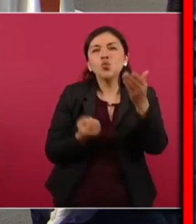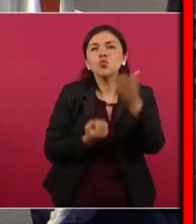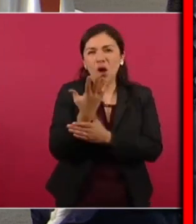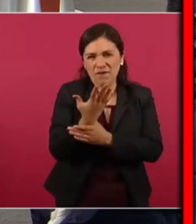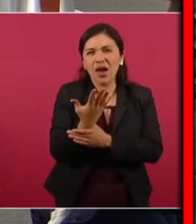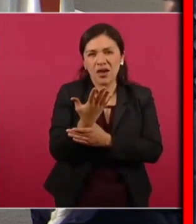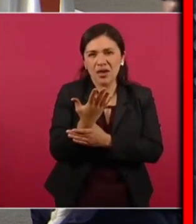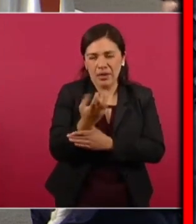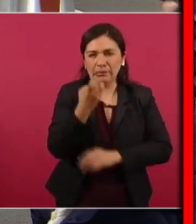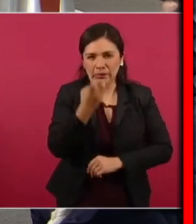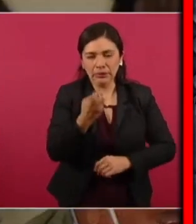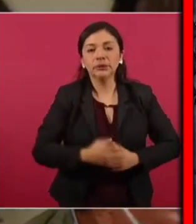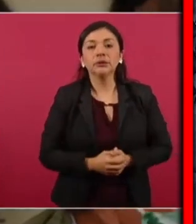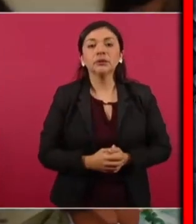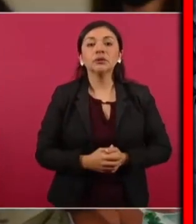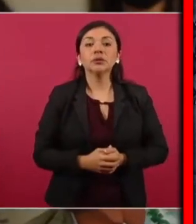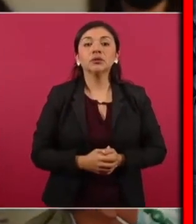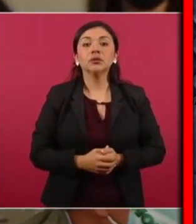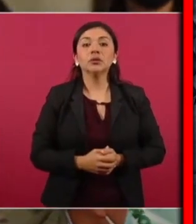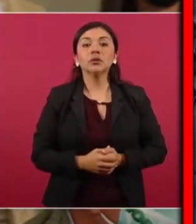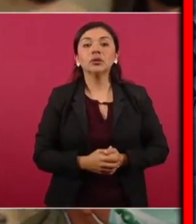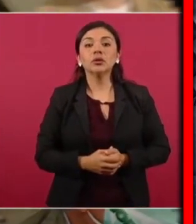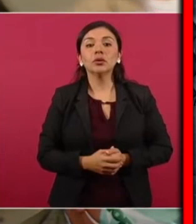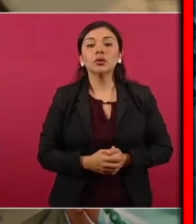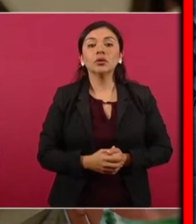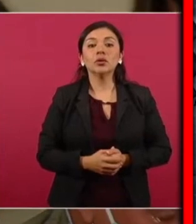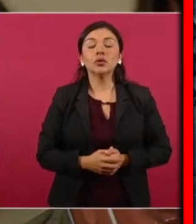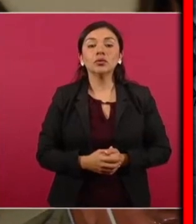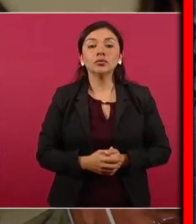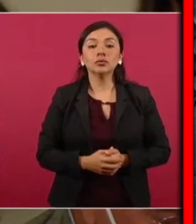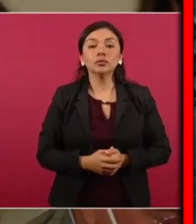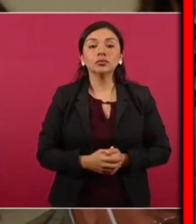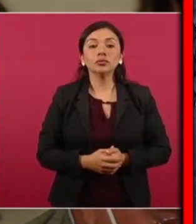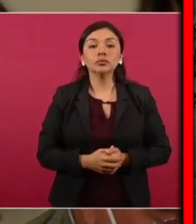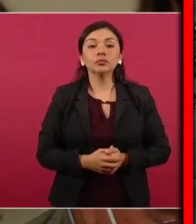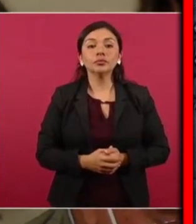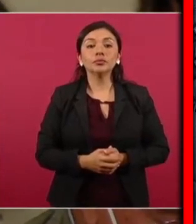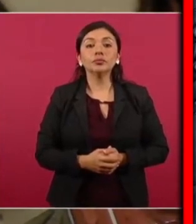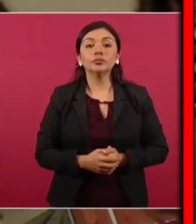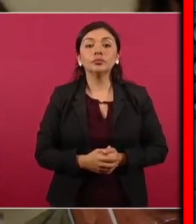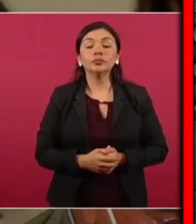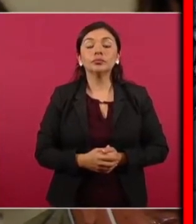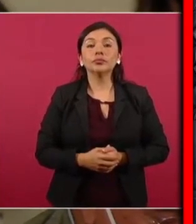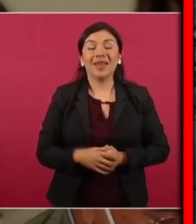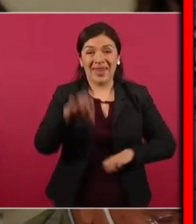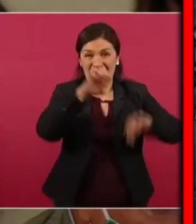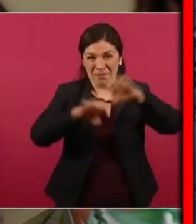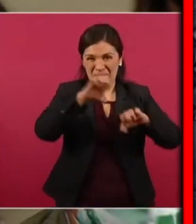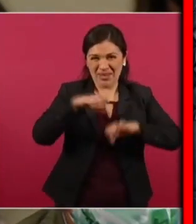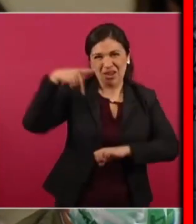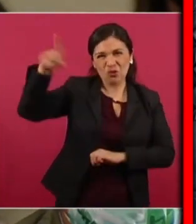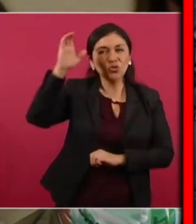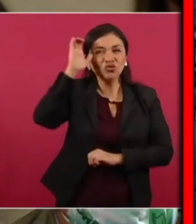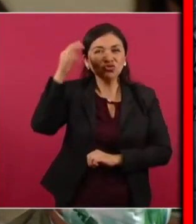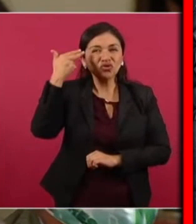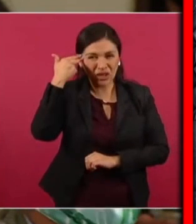ley minera si entonces y la empresa china de